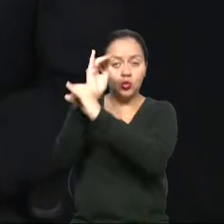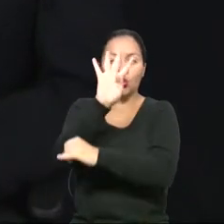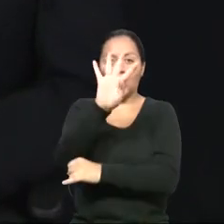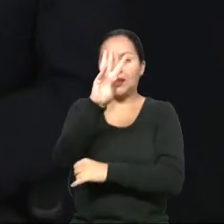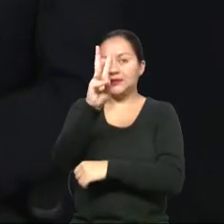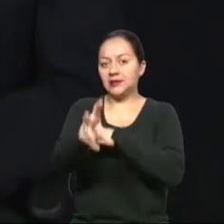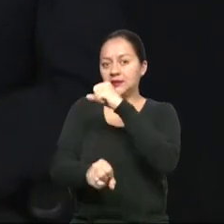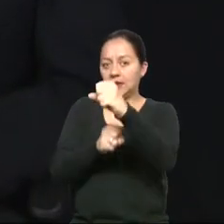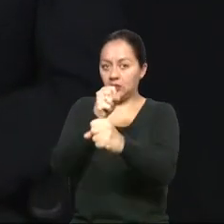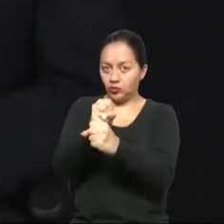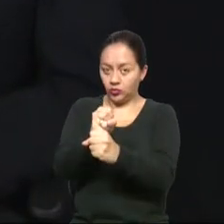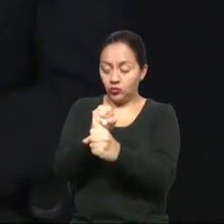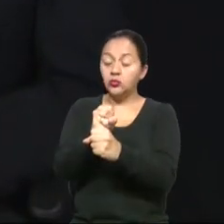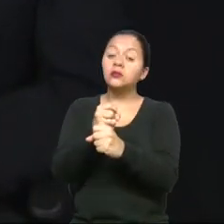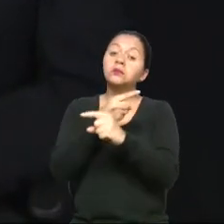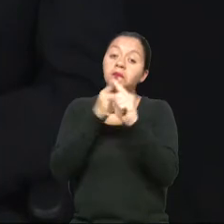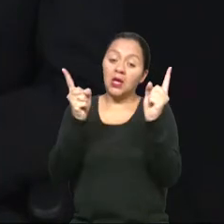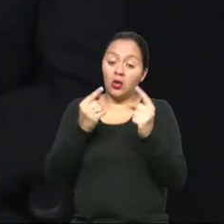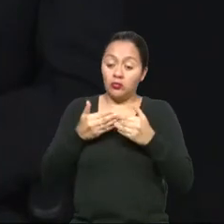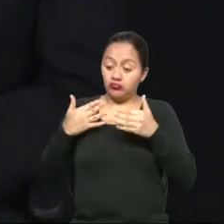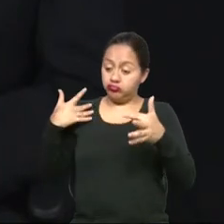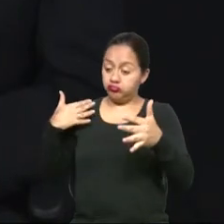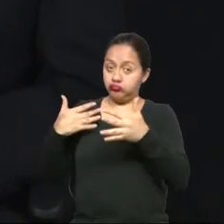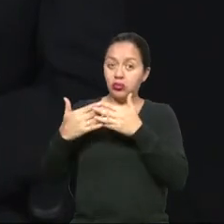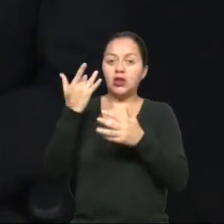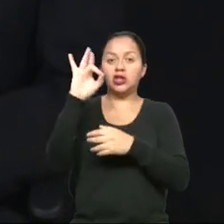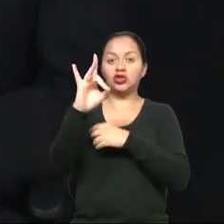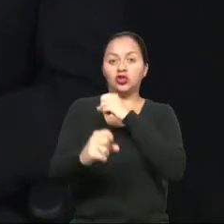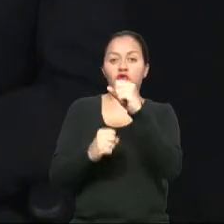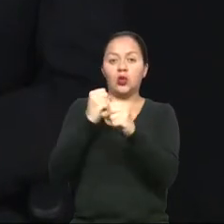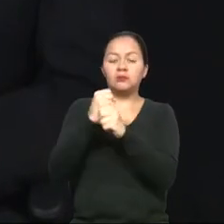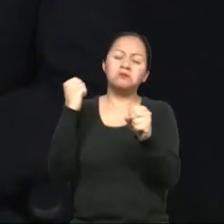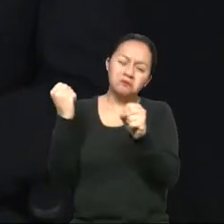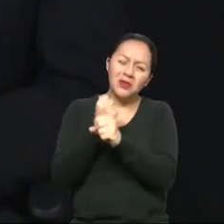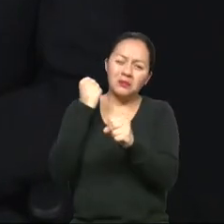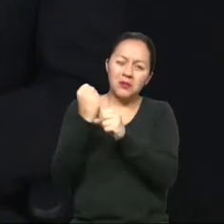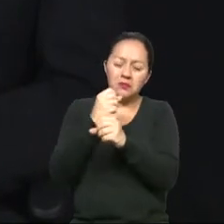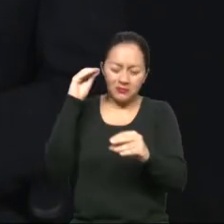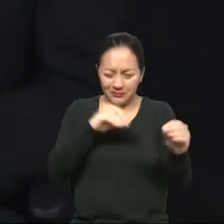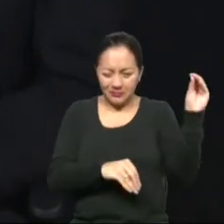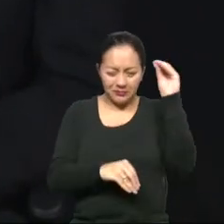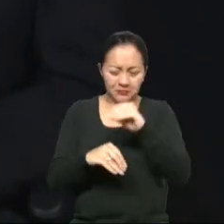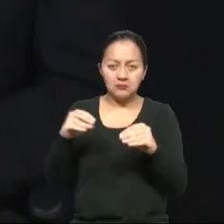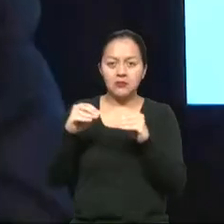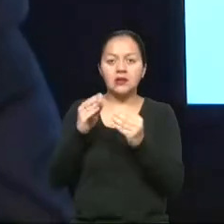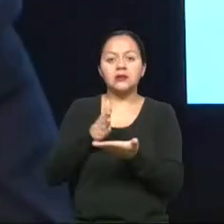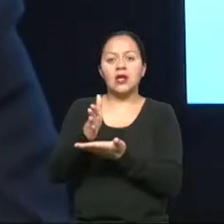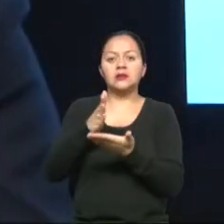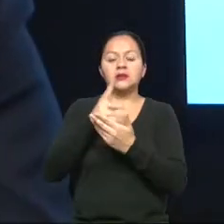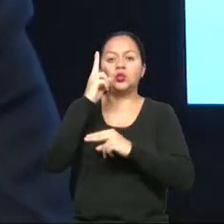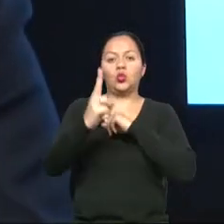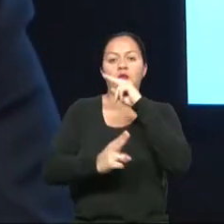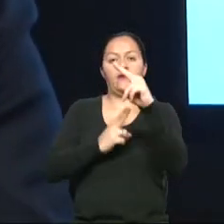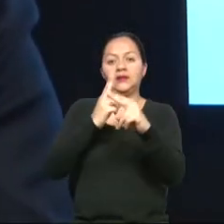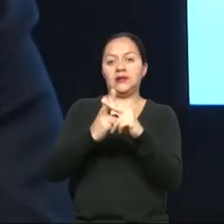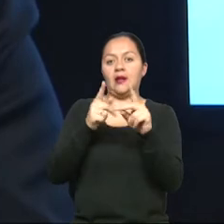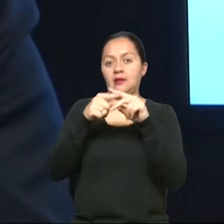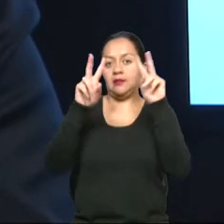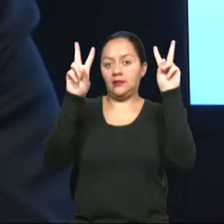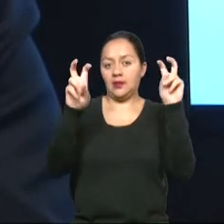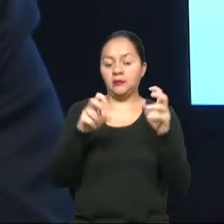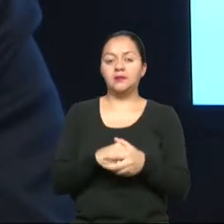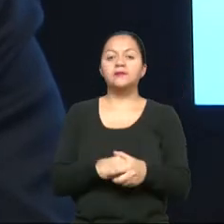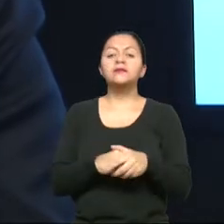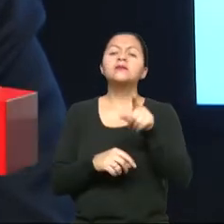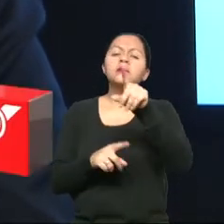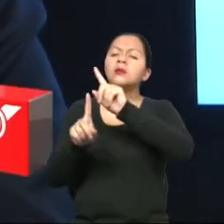caminado en el tema de ir trabajando en normas de accesibilidad universal. Pero hay mucho por hacer. Una cosa que es importante. ¿Cuál es la diferencia